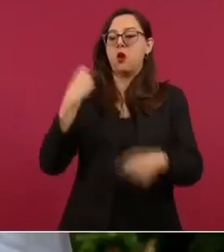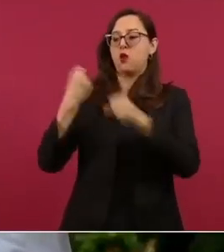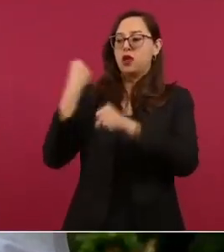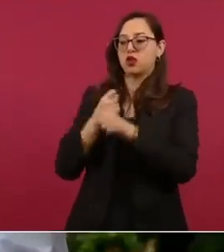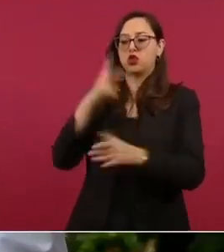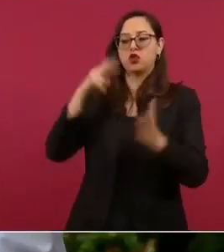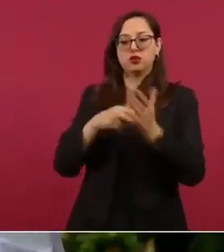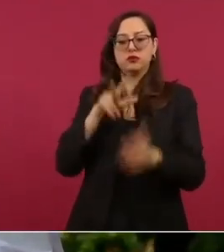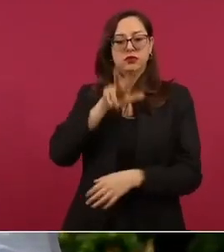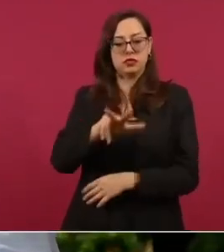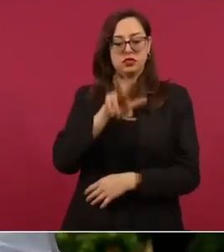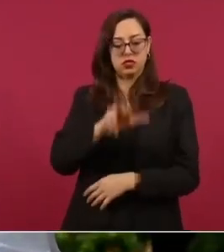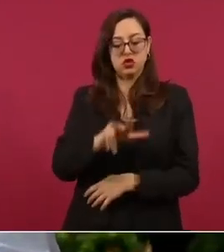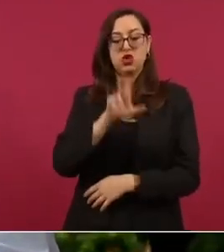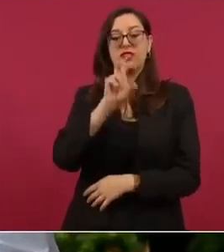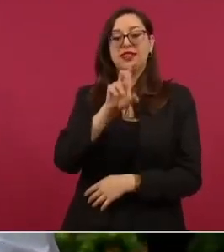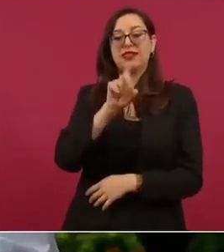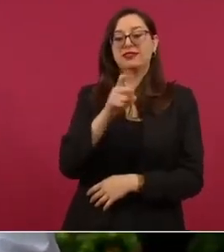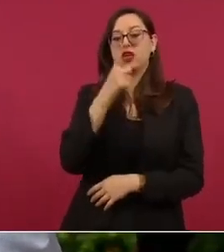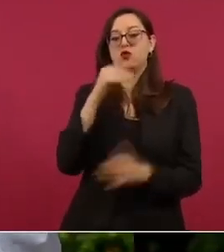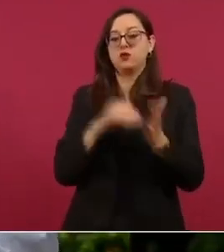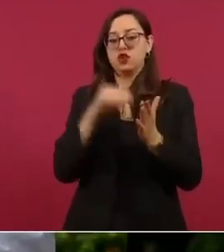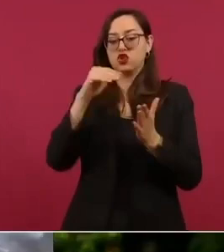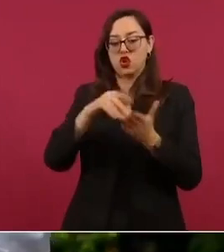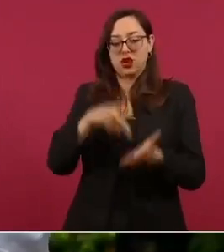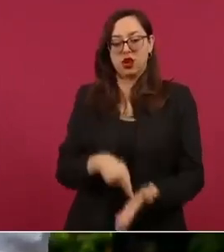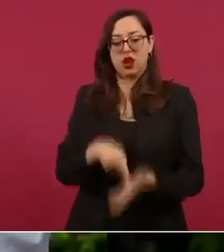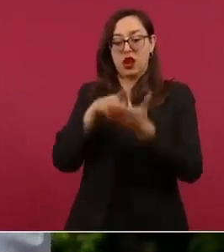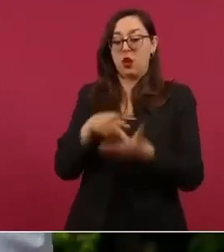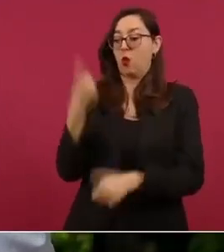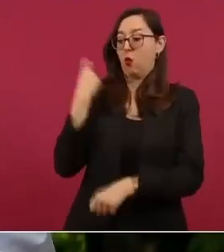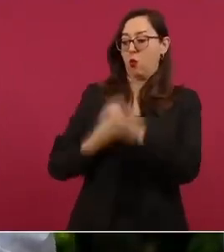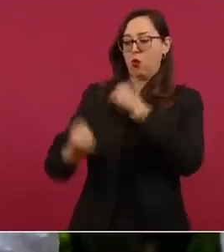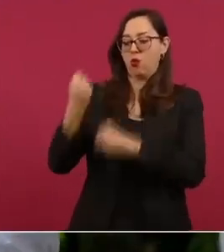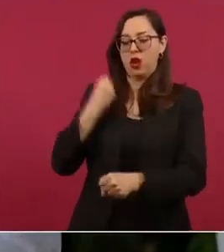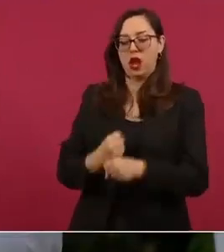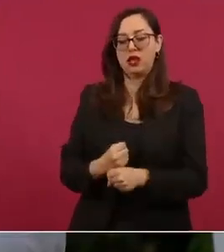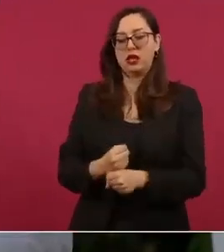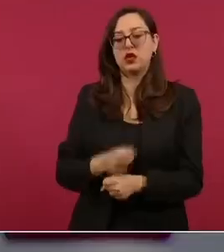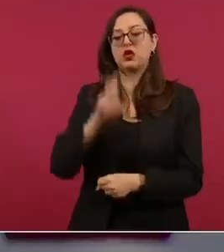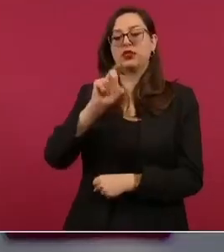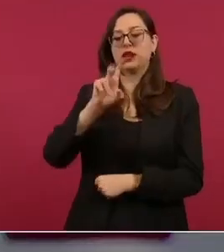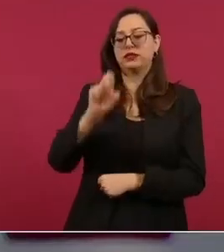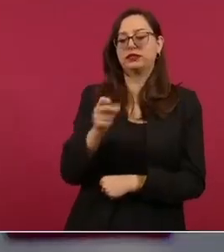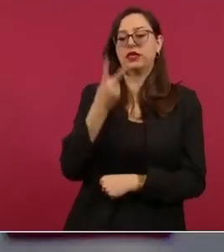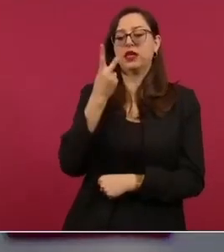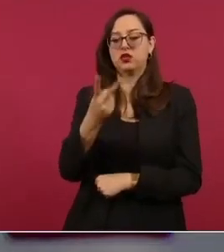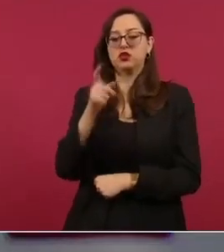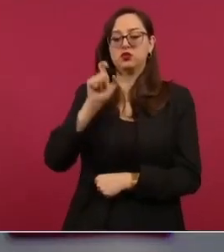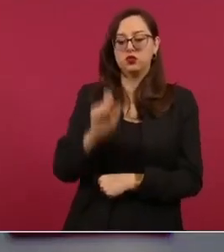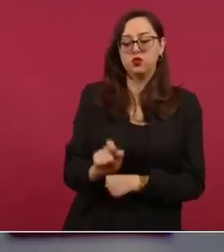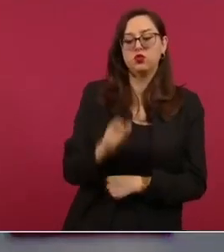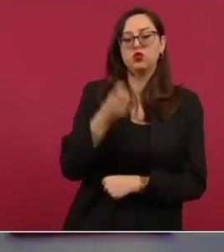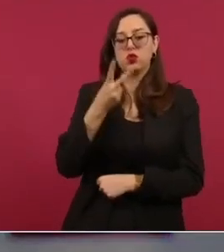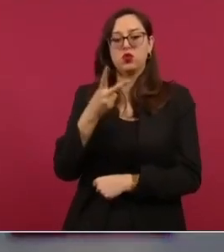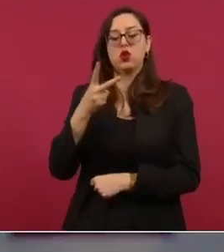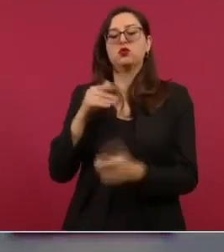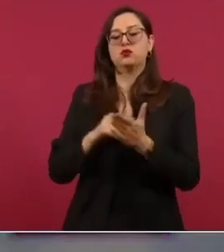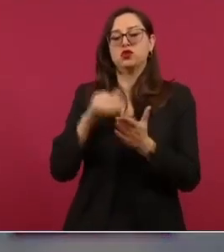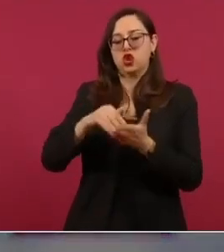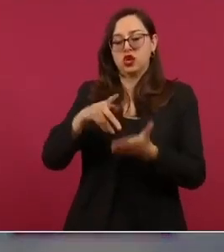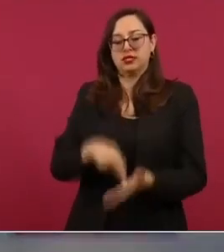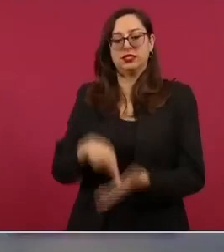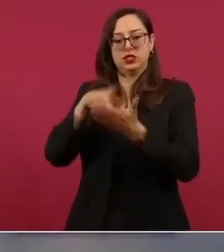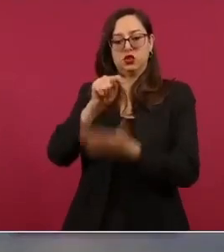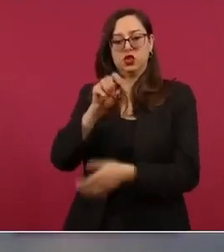.2 millones de toneladas el año pasado llegó a 32.3 millones de toneladas